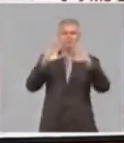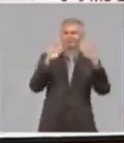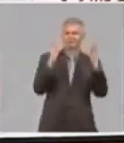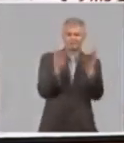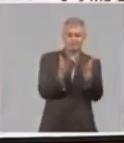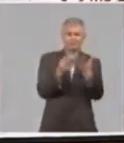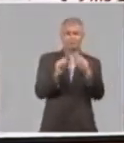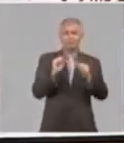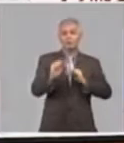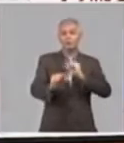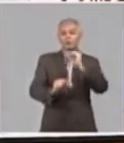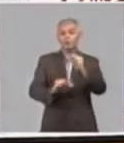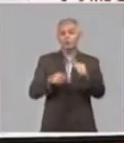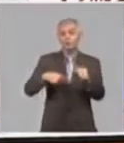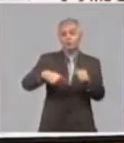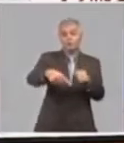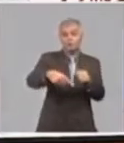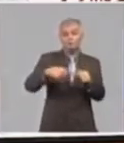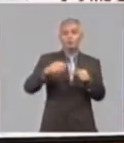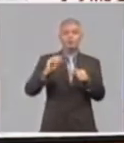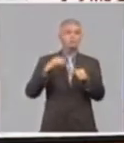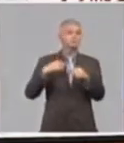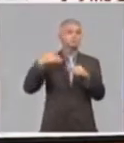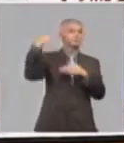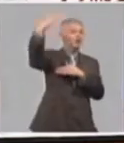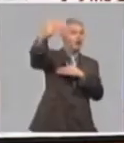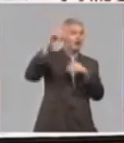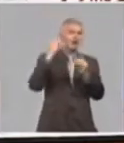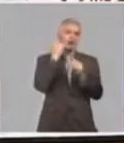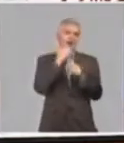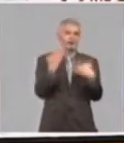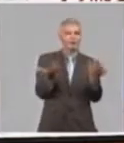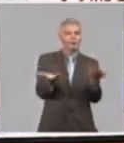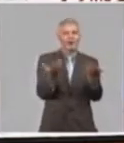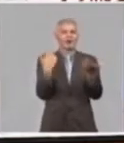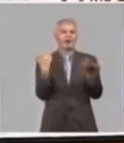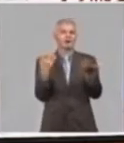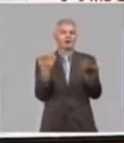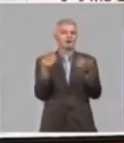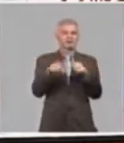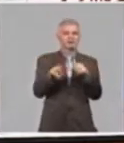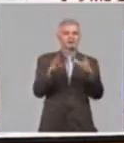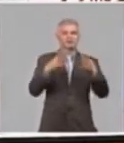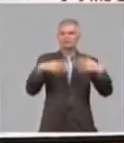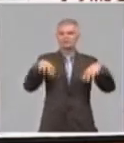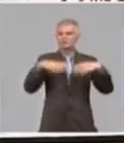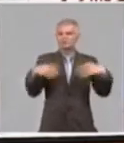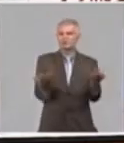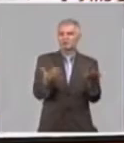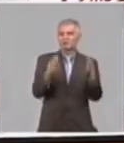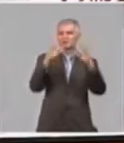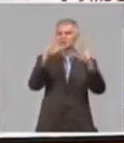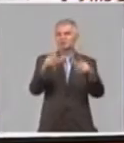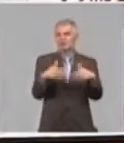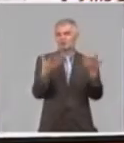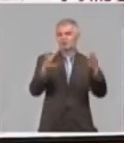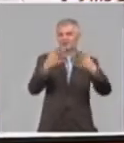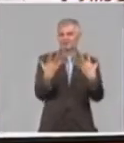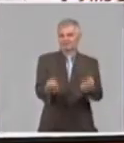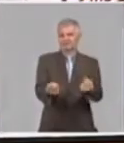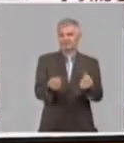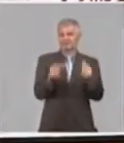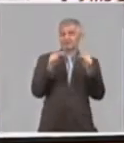corto y mediano plazo el impacto que puede tener este tema de la sequía, repito, que tiene un carácter